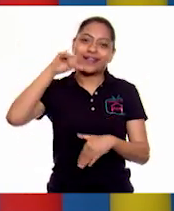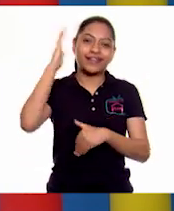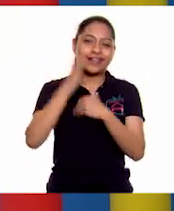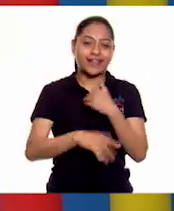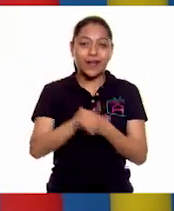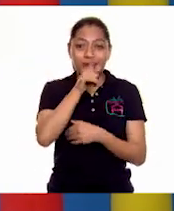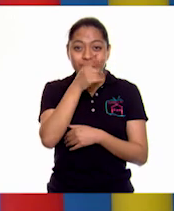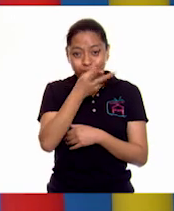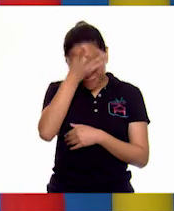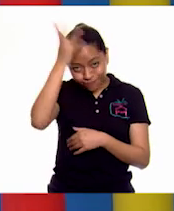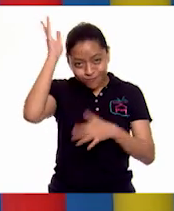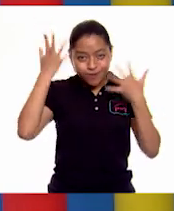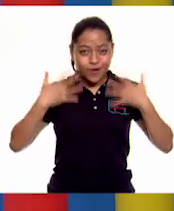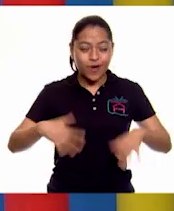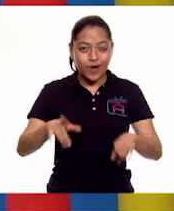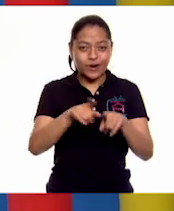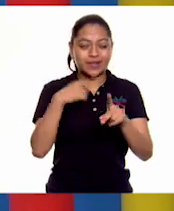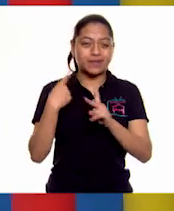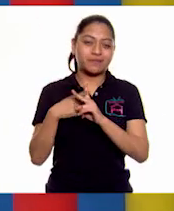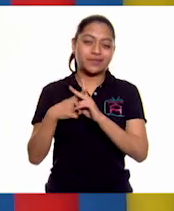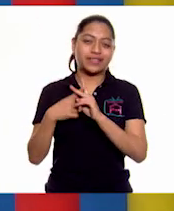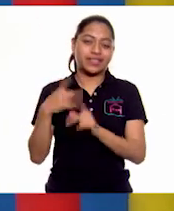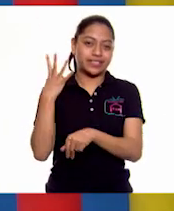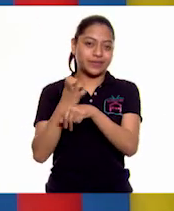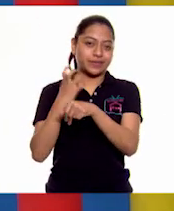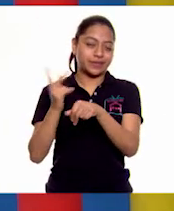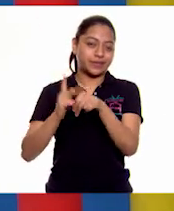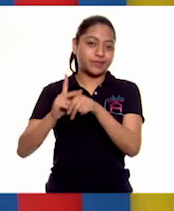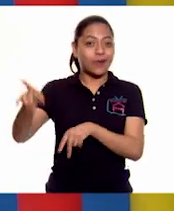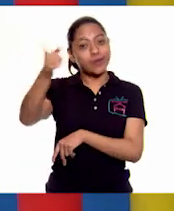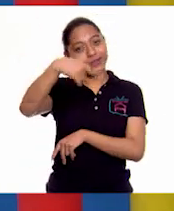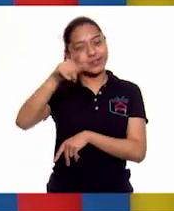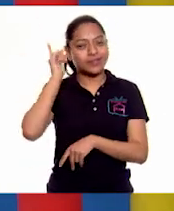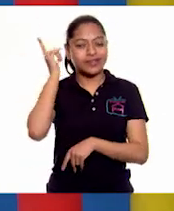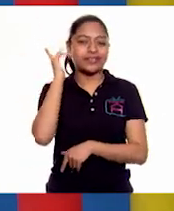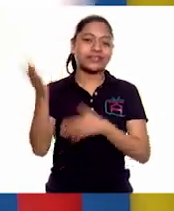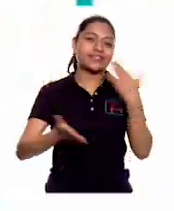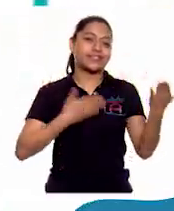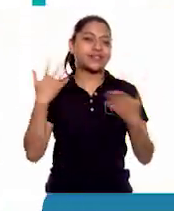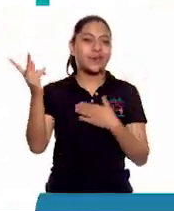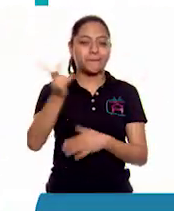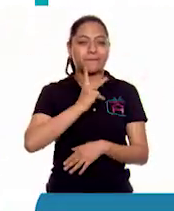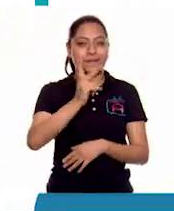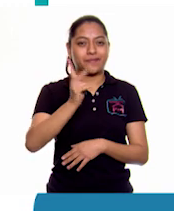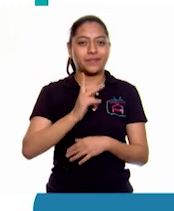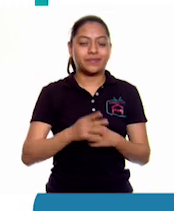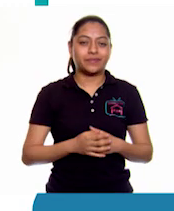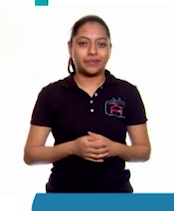un gallito colorido de matemáticas de cuarto grado y espero que lo hayan disfrutado tanto como nosotros.